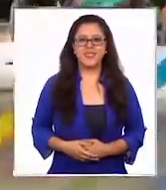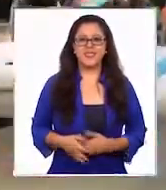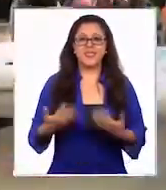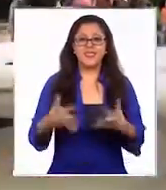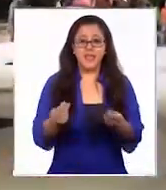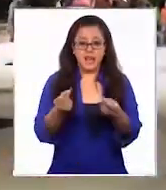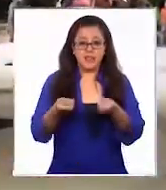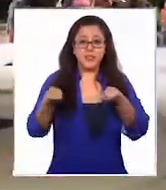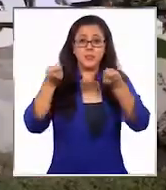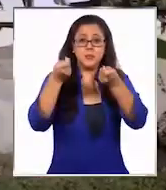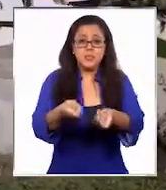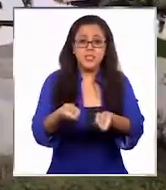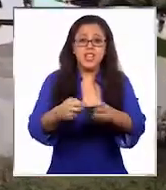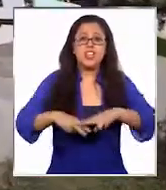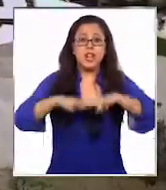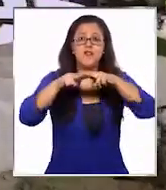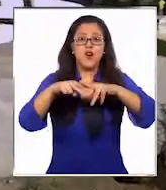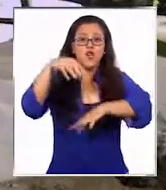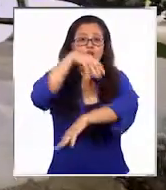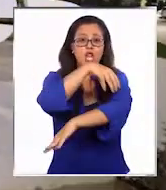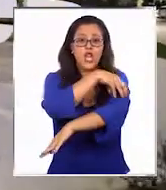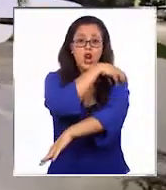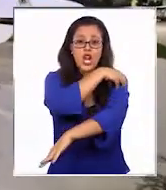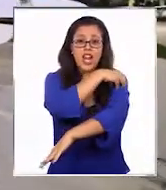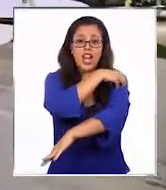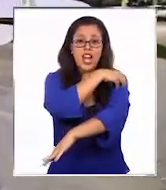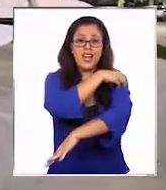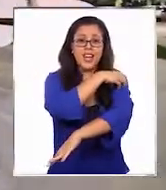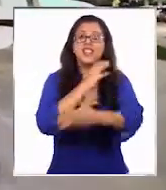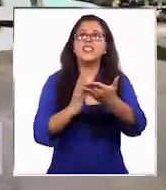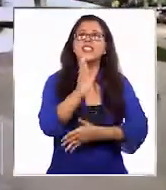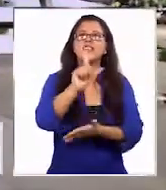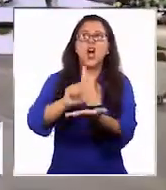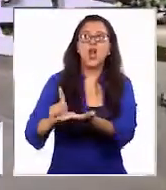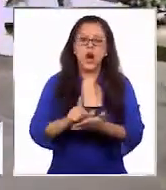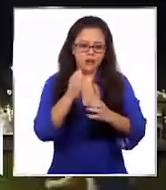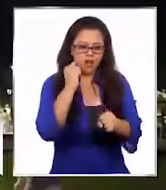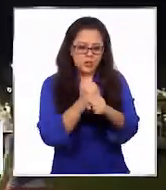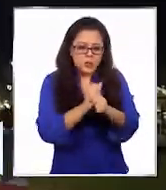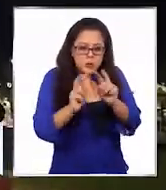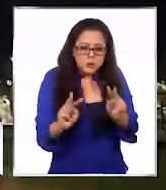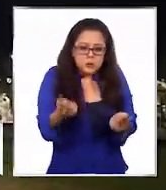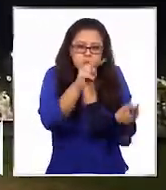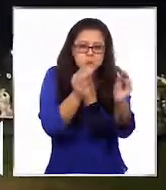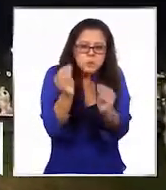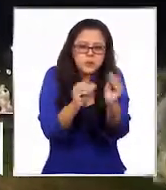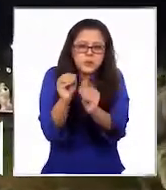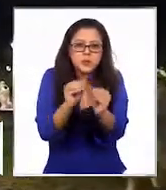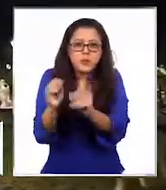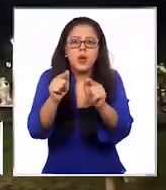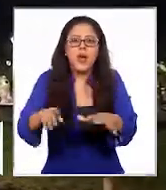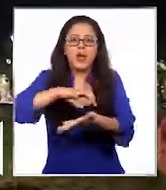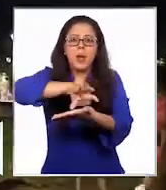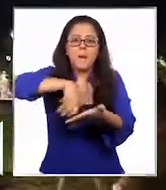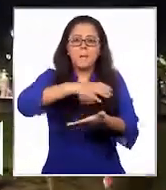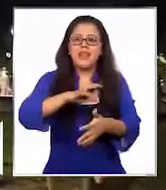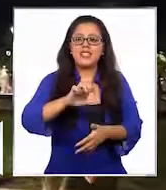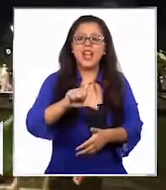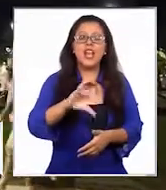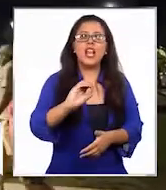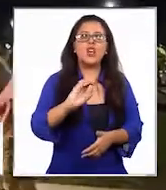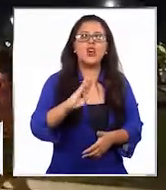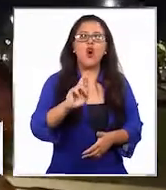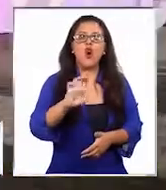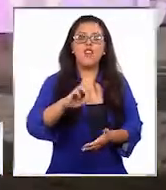Con recursos adjudicados del Fondo Regional de Iniciativa Local, se realizaron trabajos de remodelación de la Plaza El Cobre